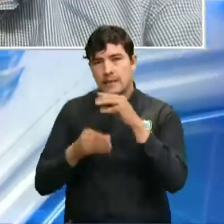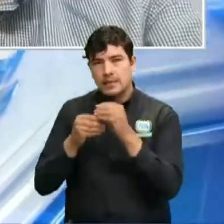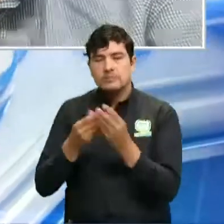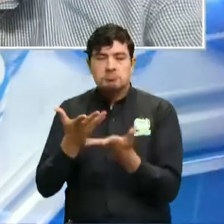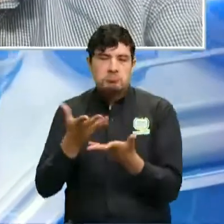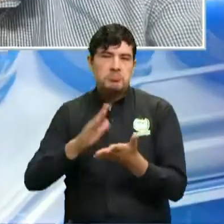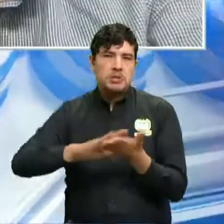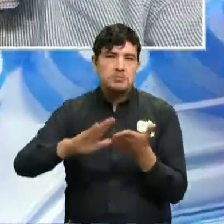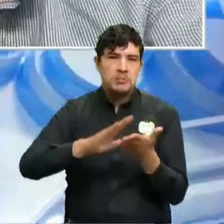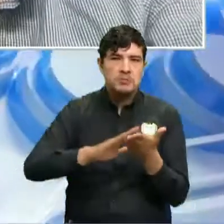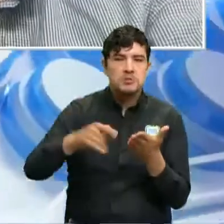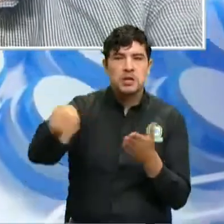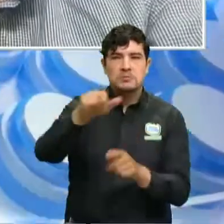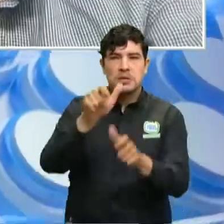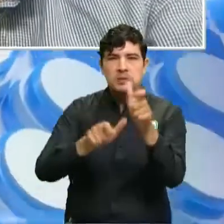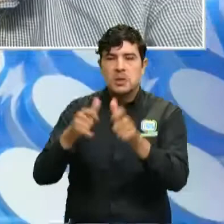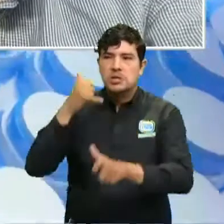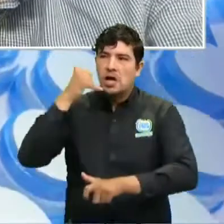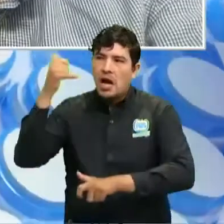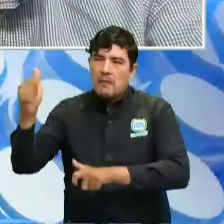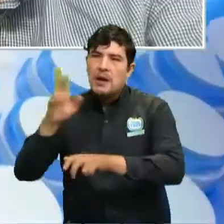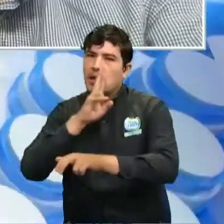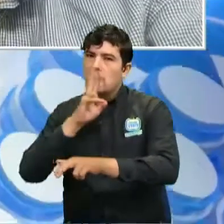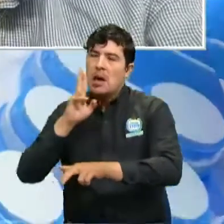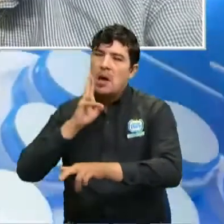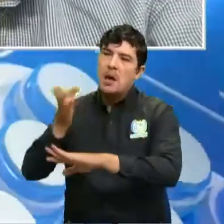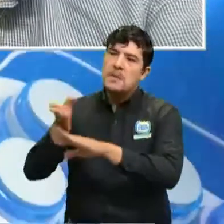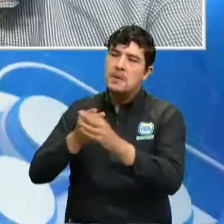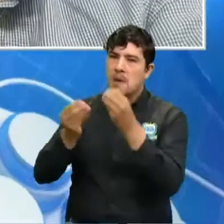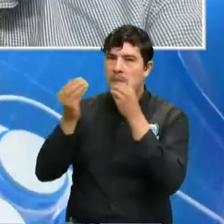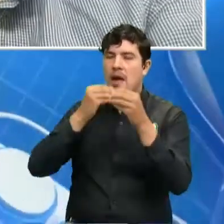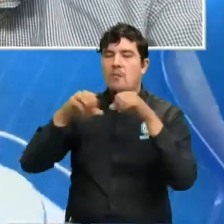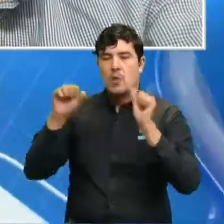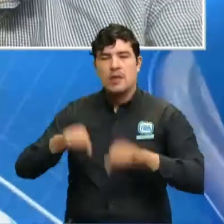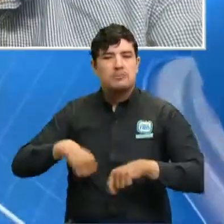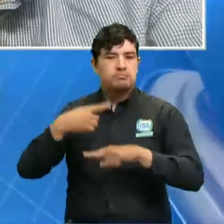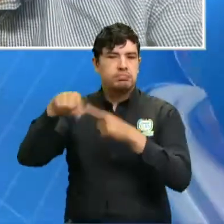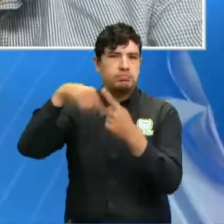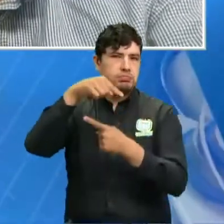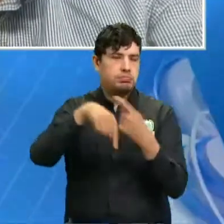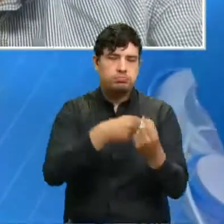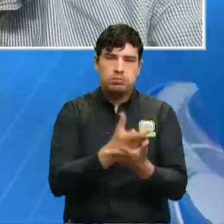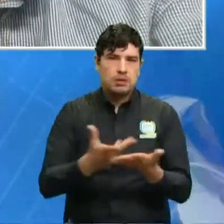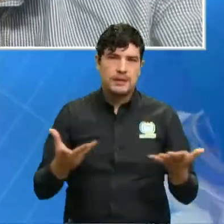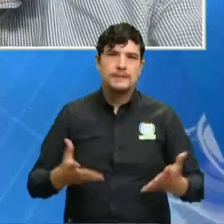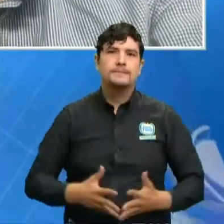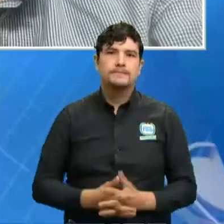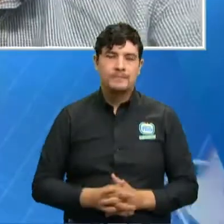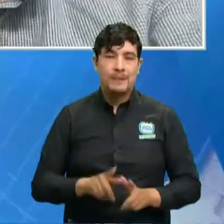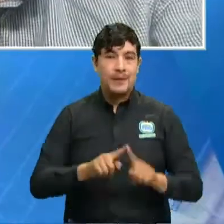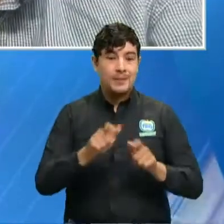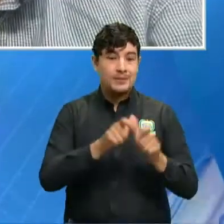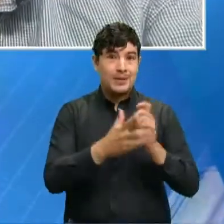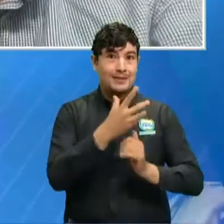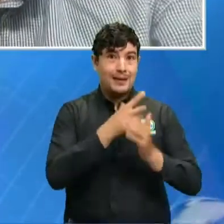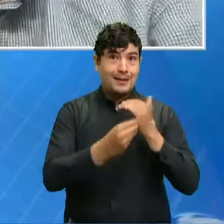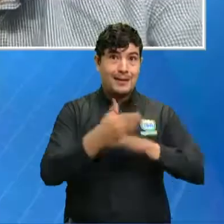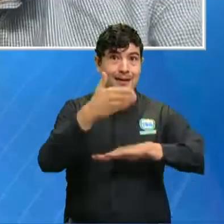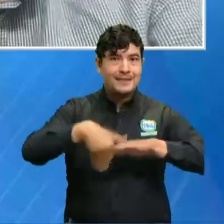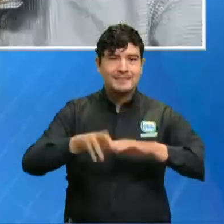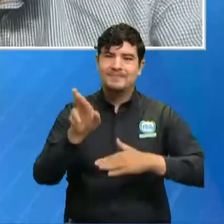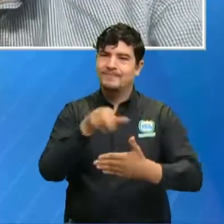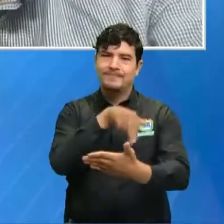servicio domiciliario. Muchas gracias, Felipe González, gerente de la estrategia COVID en el departamento de Santander. Feliz tarde. Feliz tarde para todos.